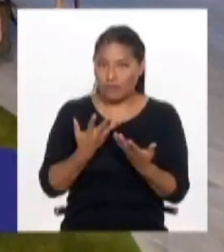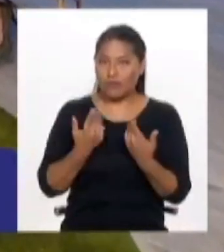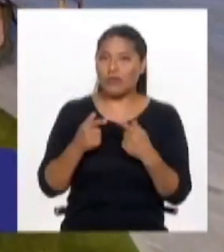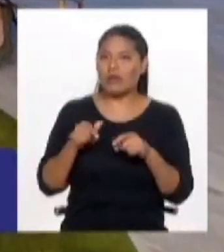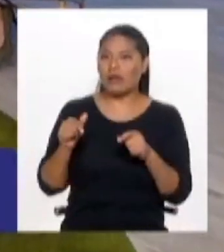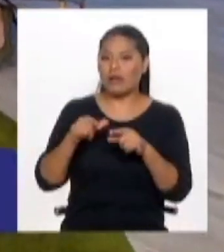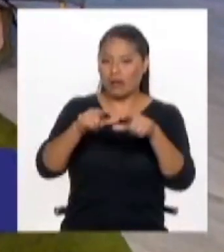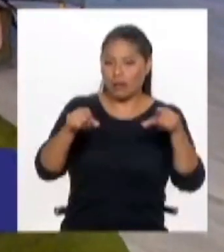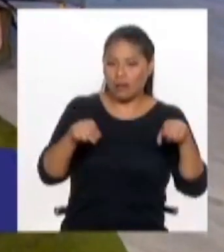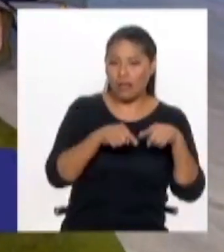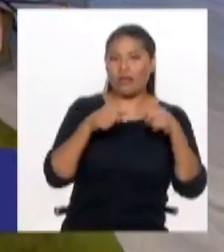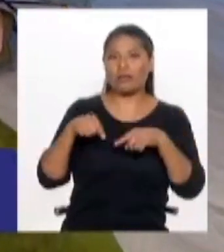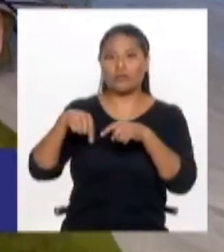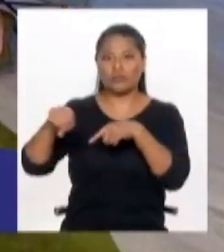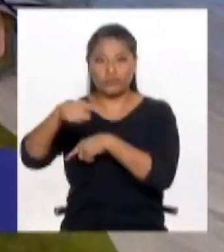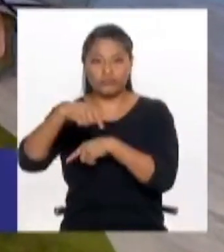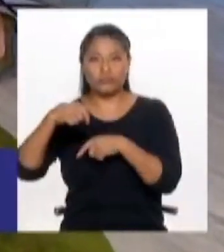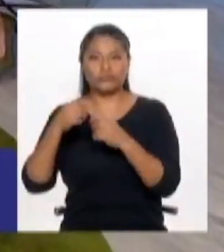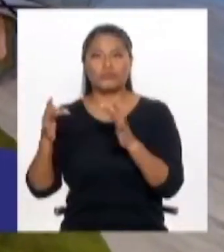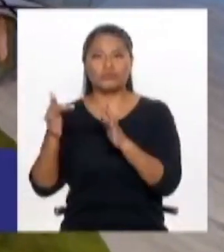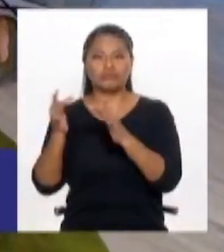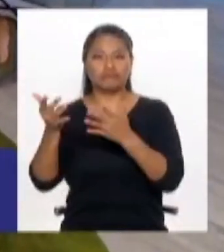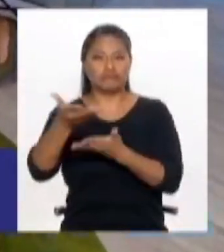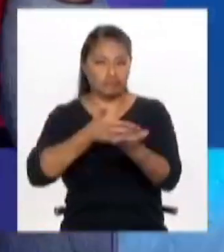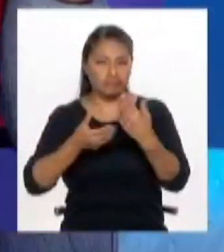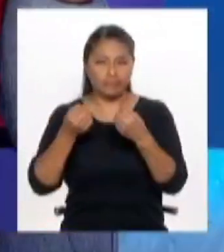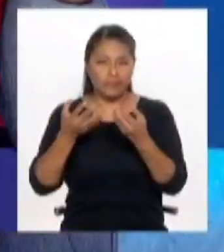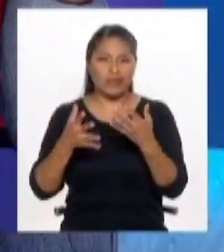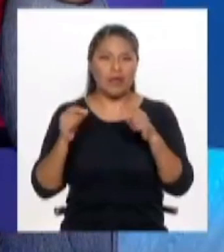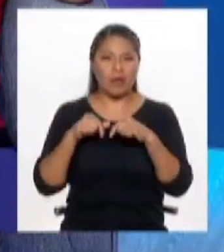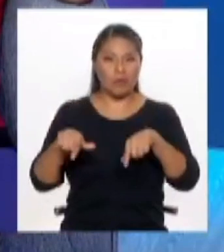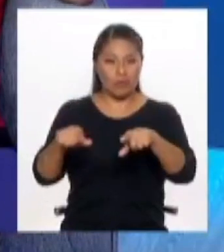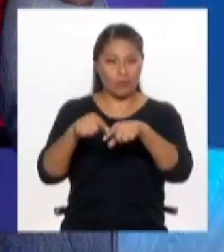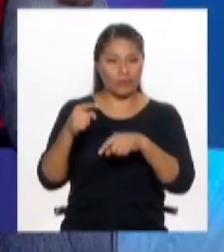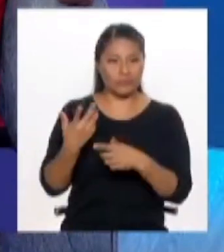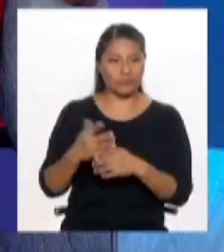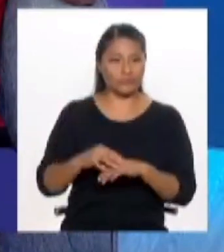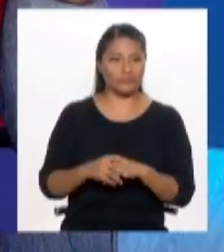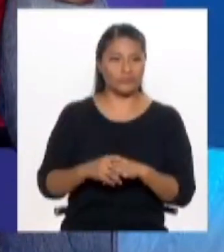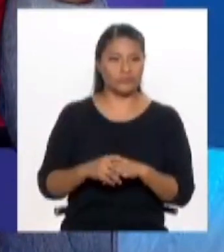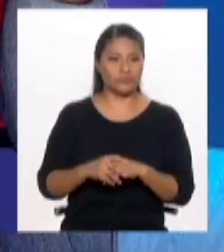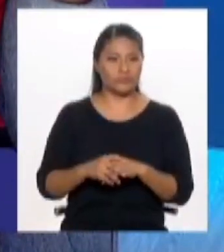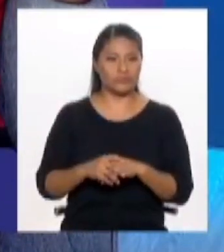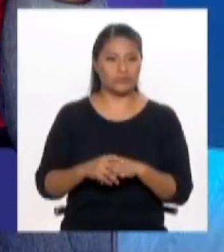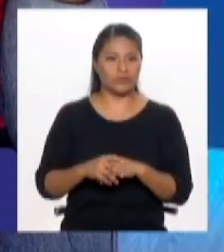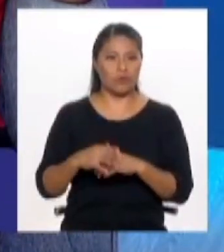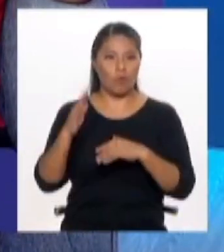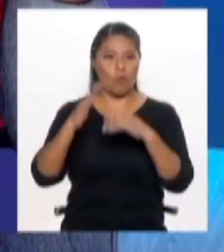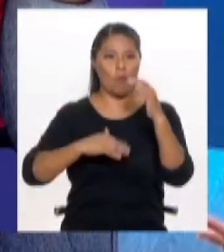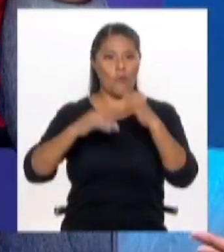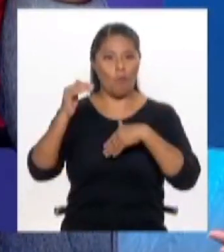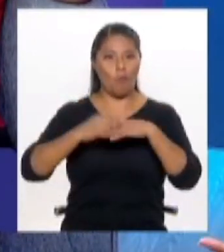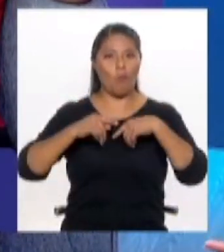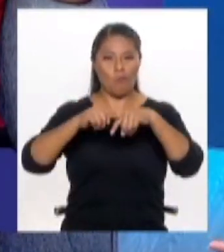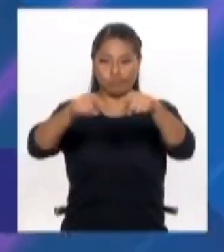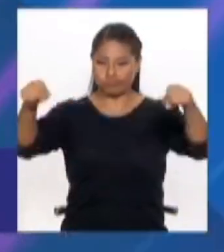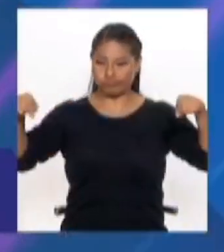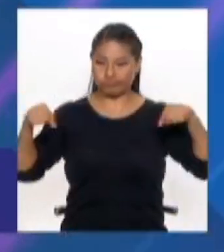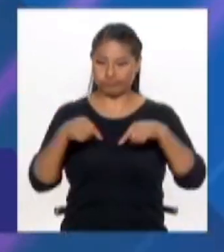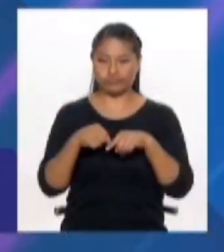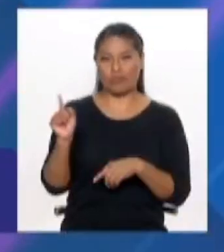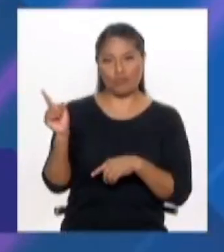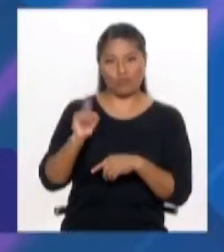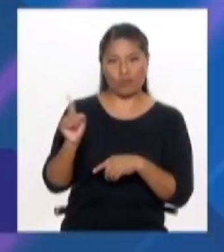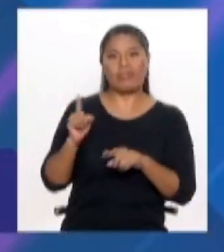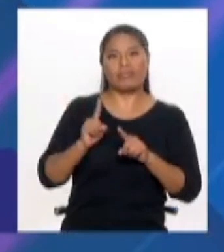Ríos, lagos, y entonces, claro... Hacen de ahí. ahí, ¿no?, porque ese es un problema que tenemos. No es un espacio construido artificial. Claro, no tenemos áreas,